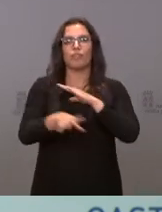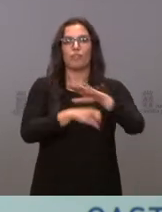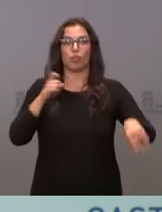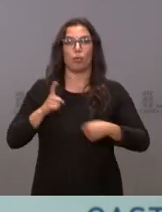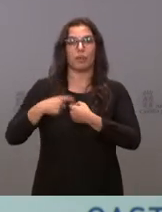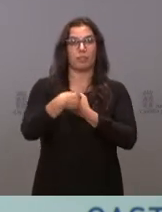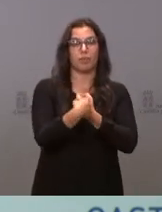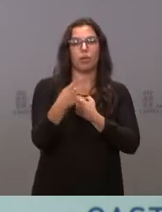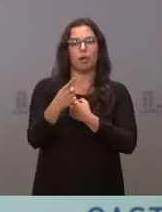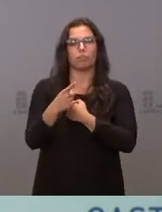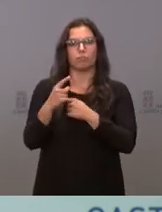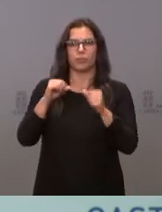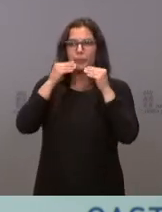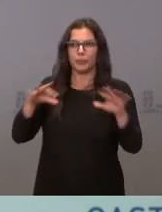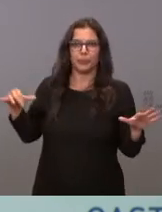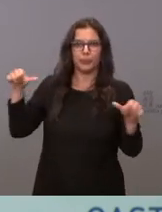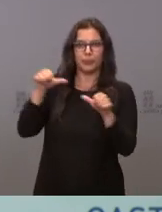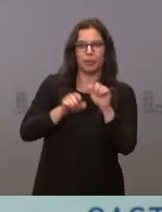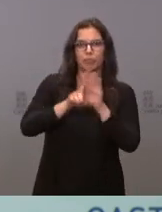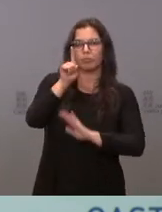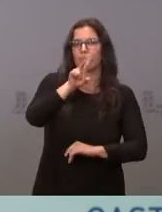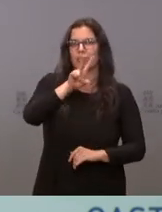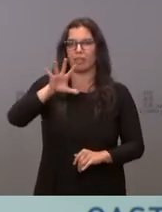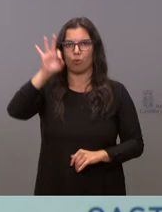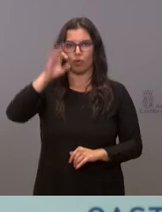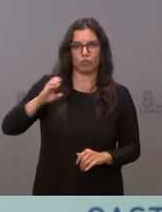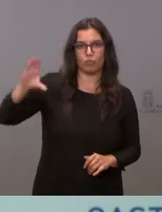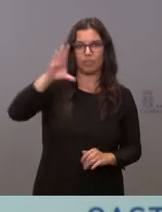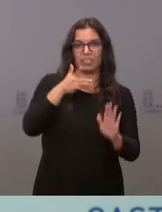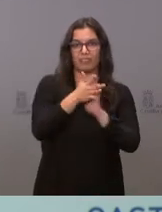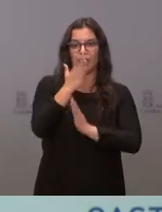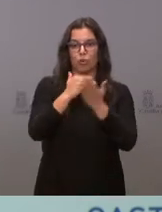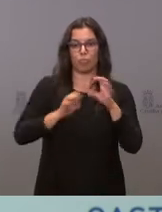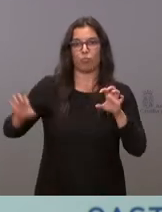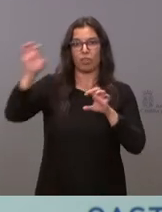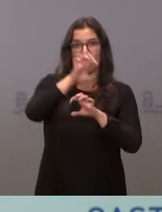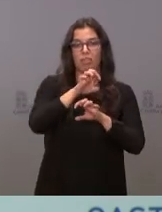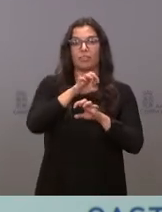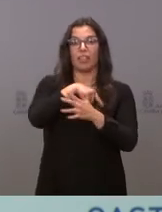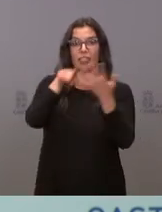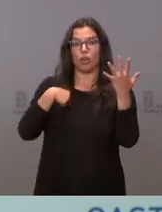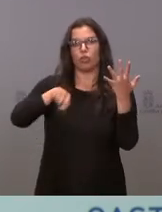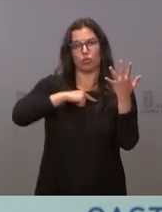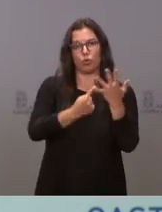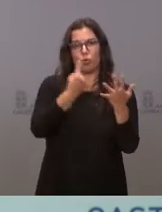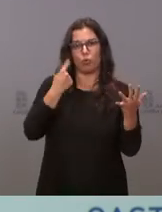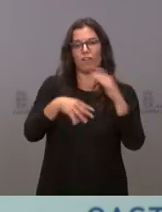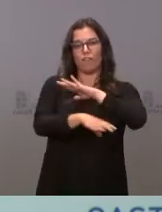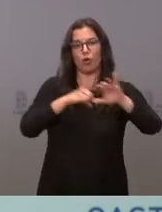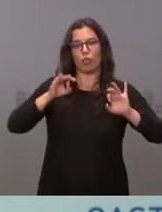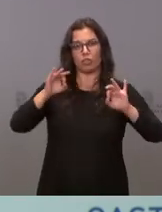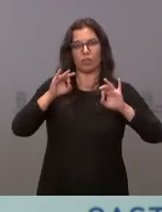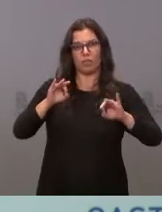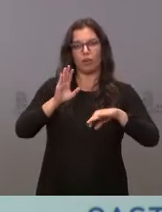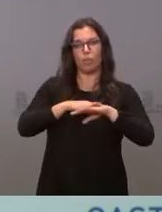entidades ha tenido una subida histórica del 25%. Somos una de las cinco comunidades que ha aportado fondos específicos